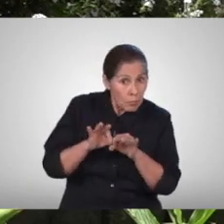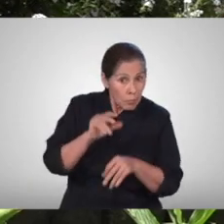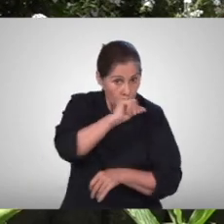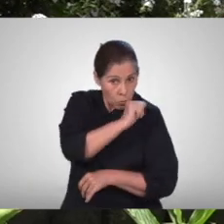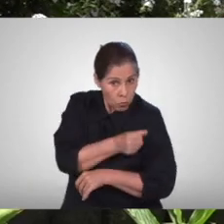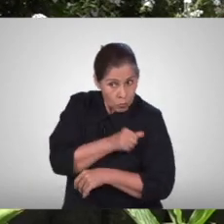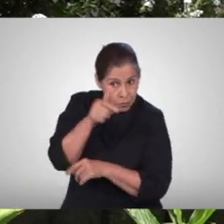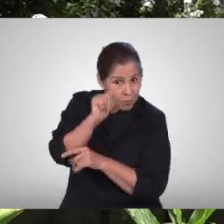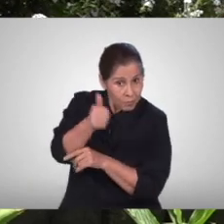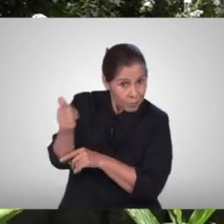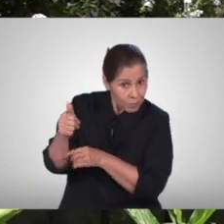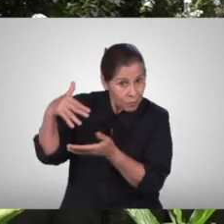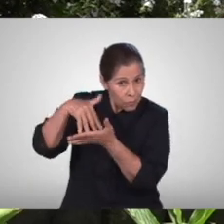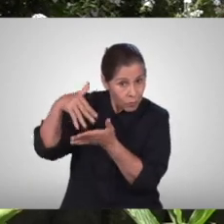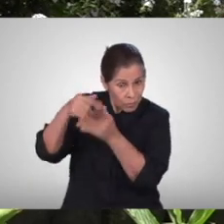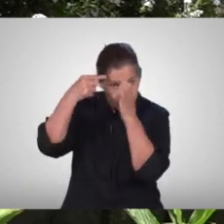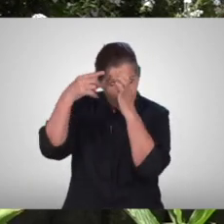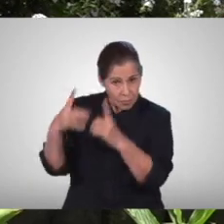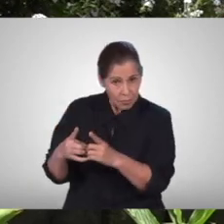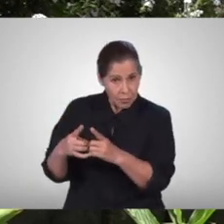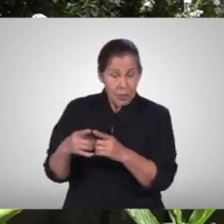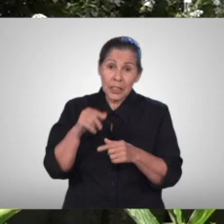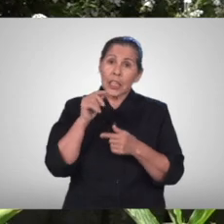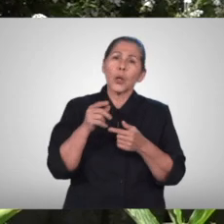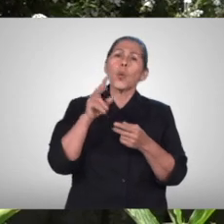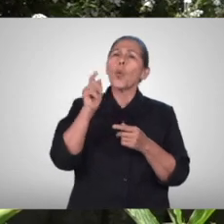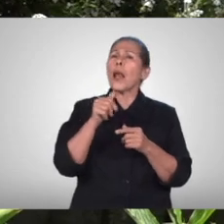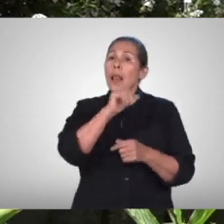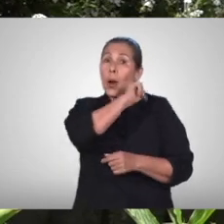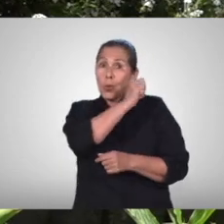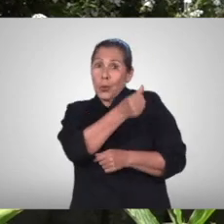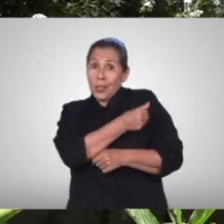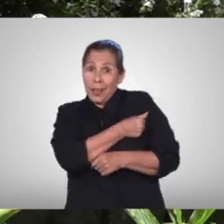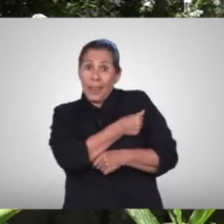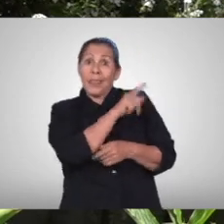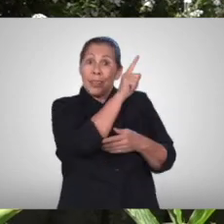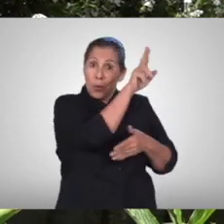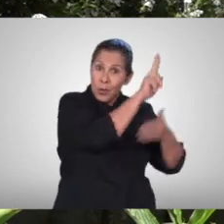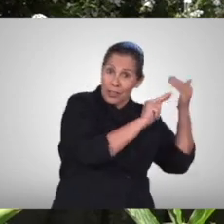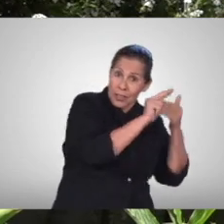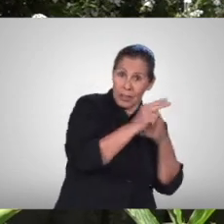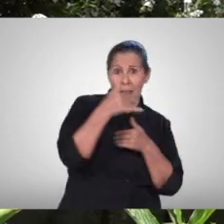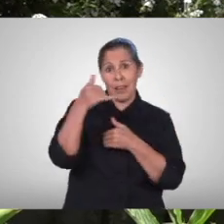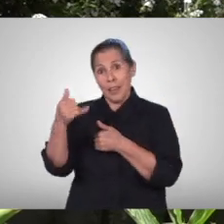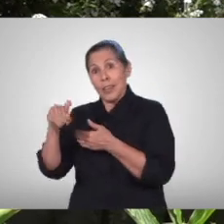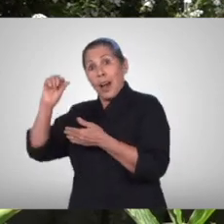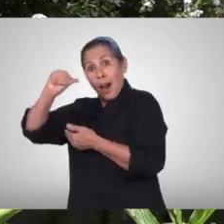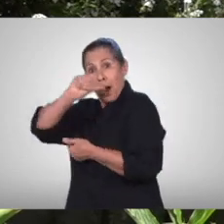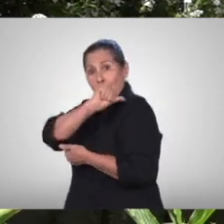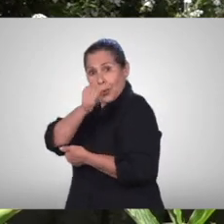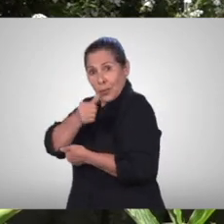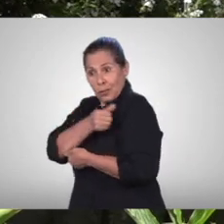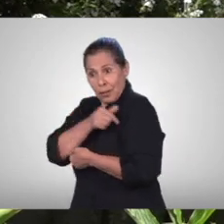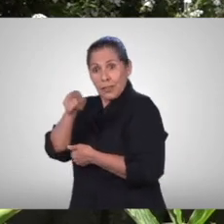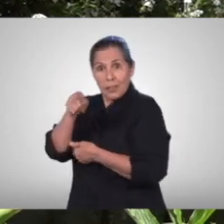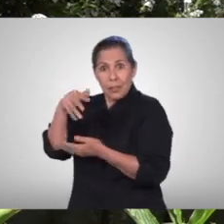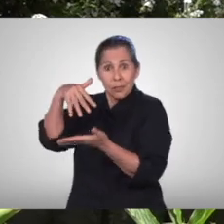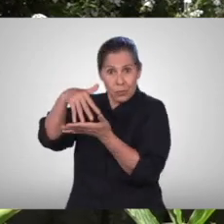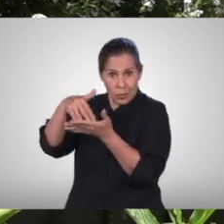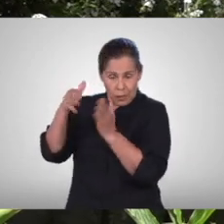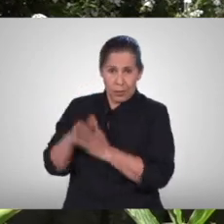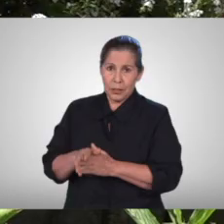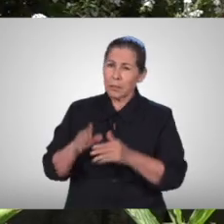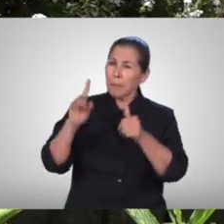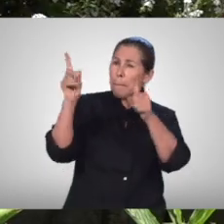precisamente el gobierno universitario y el autogobierno estudiantil iniciaremos con esta última interrogante primero debemos